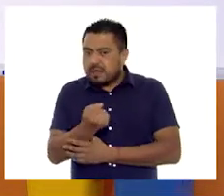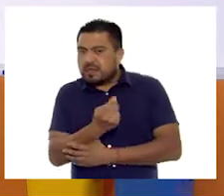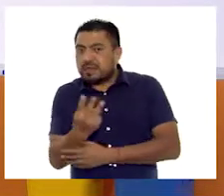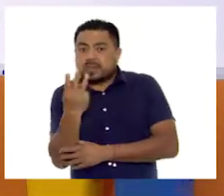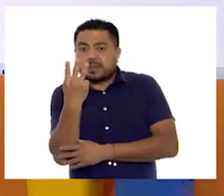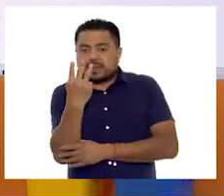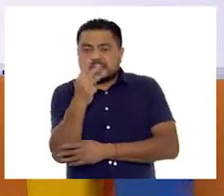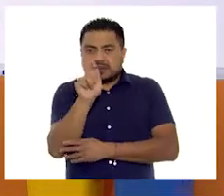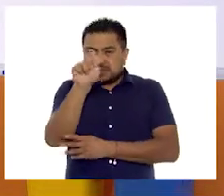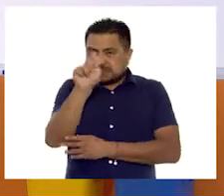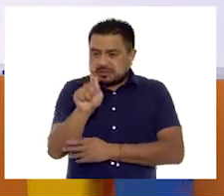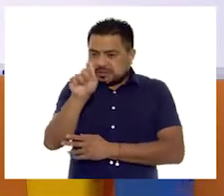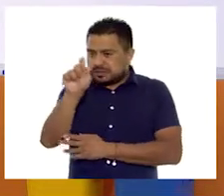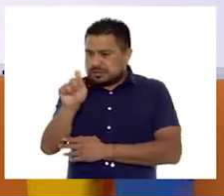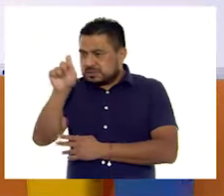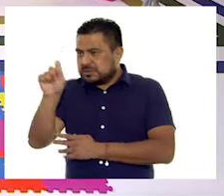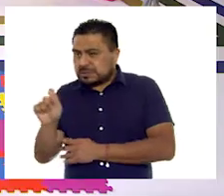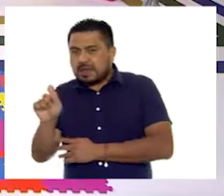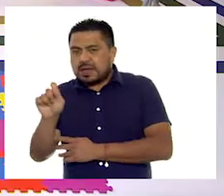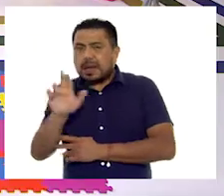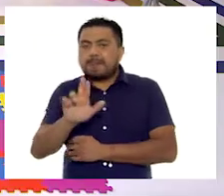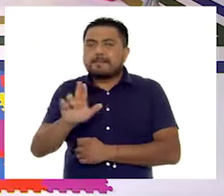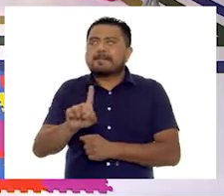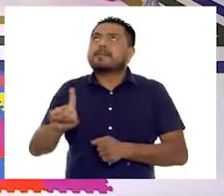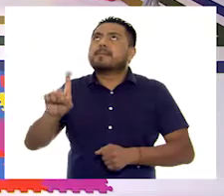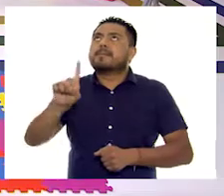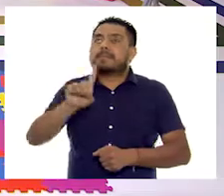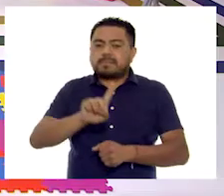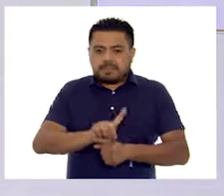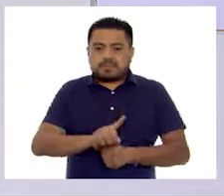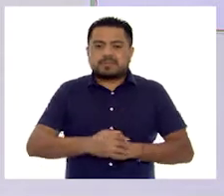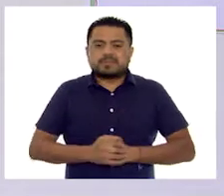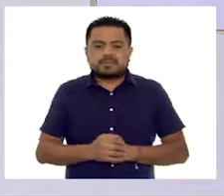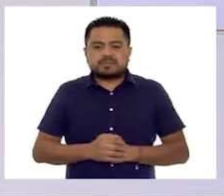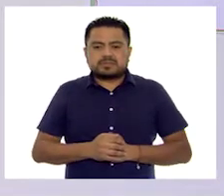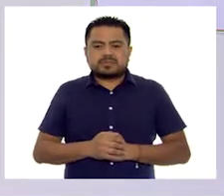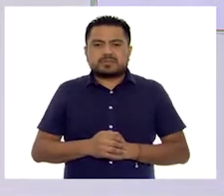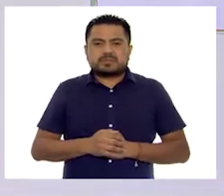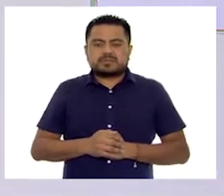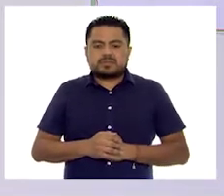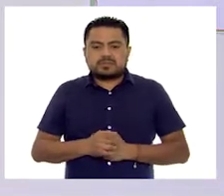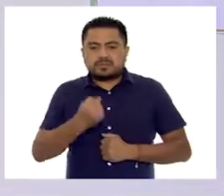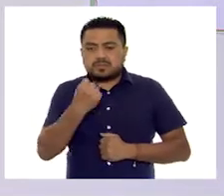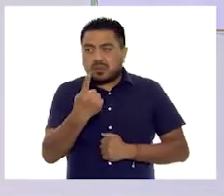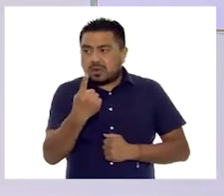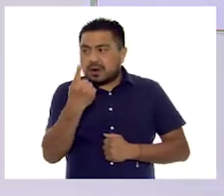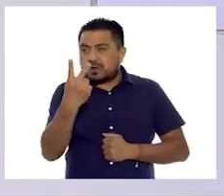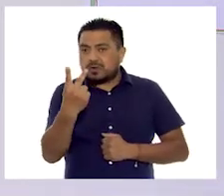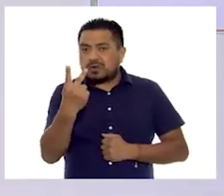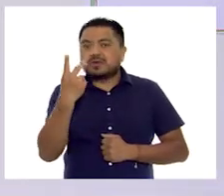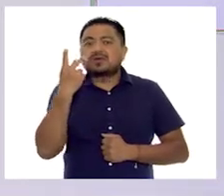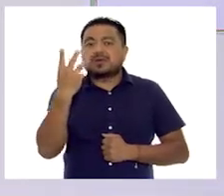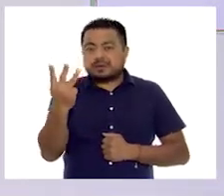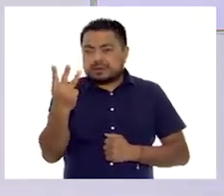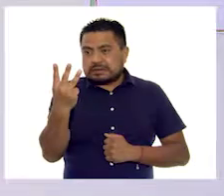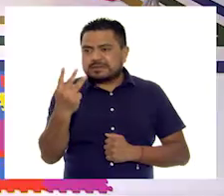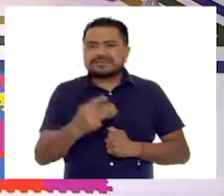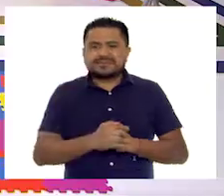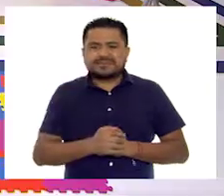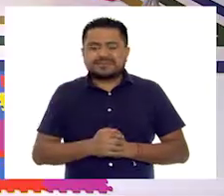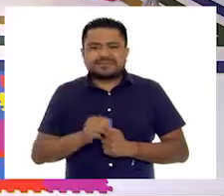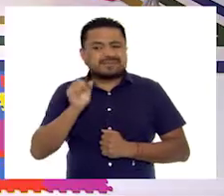tres marquitas en el día martes. Exacto. Una, dos, tres.